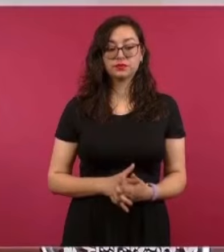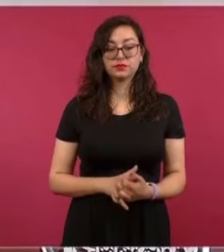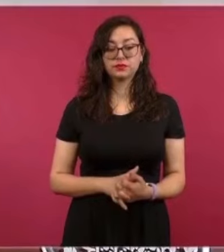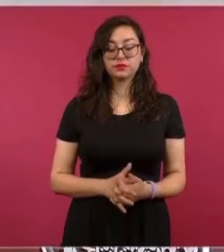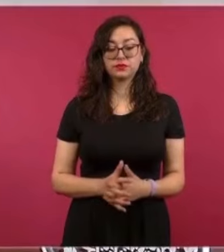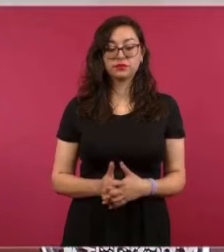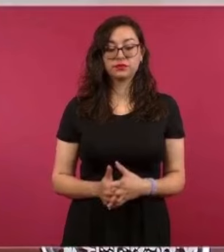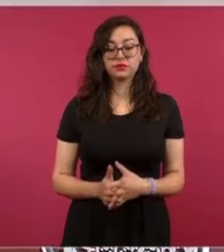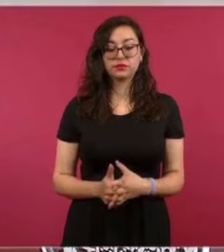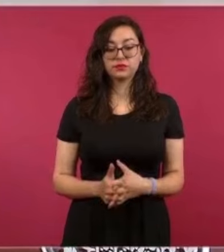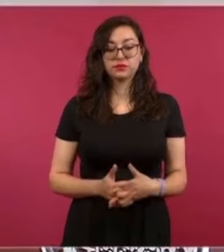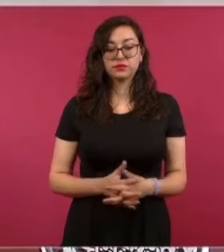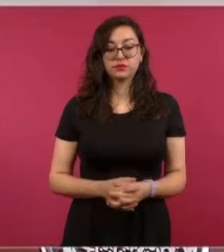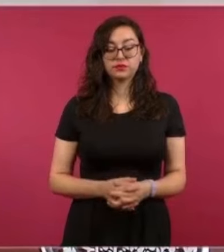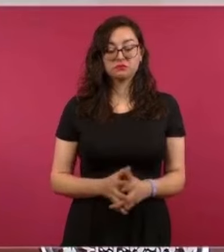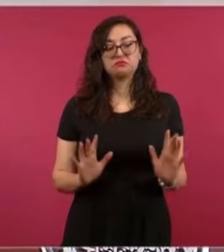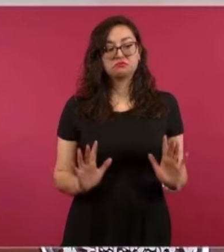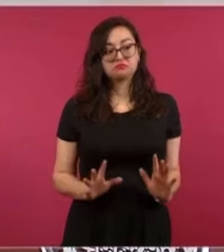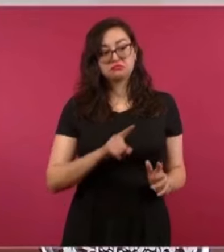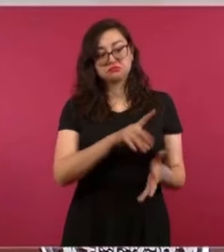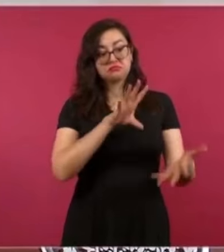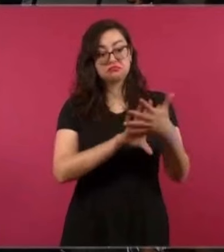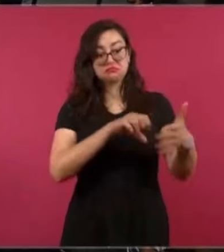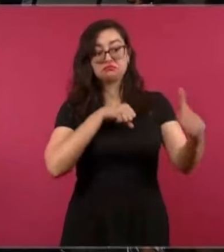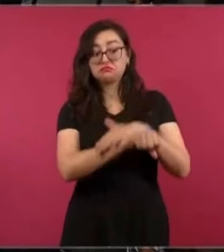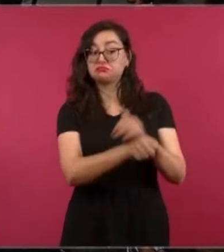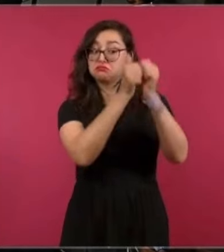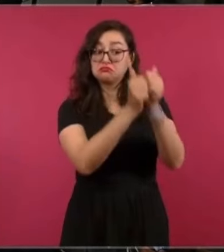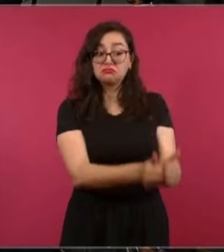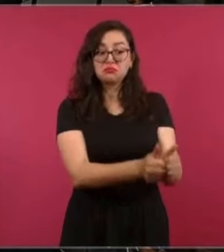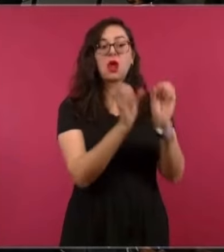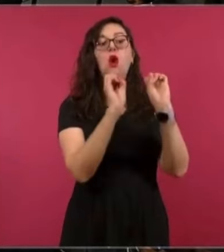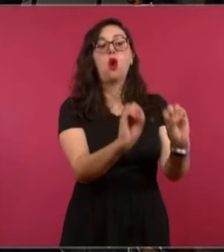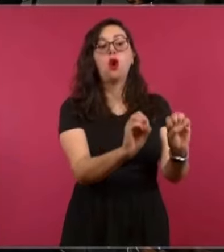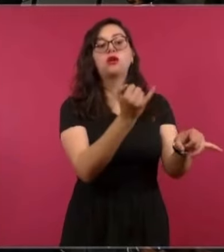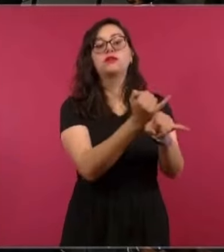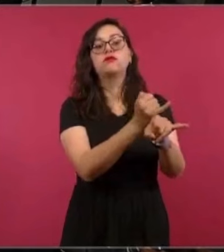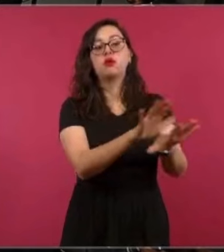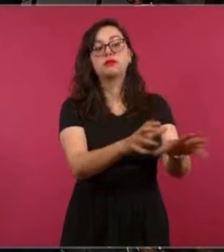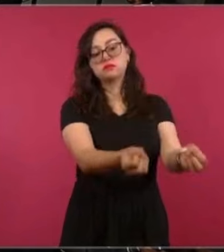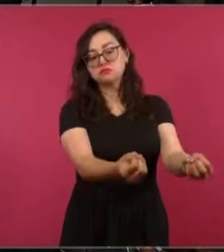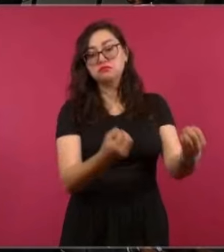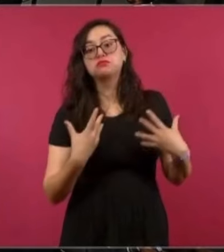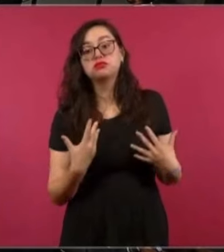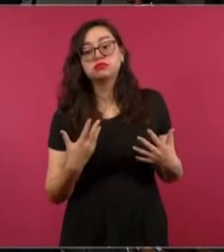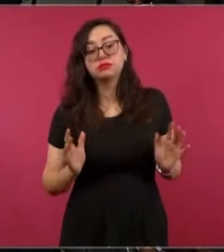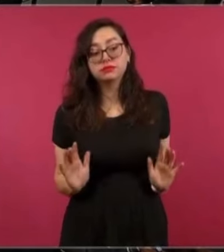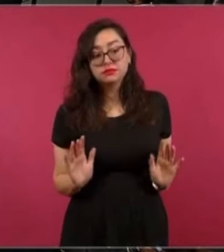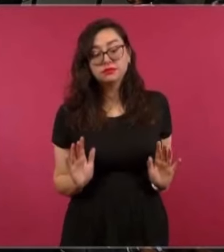Que se les dé esa oportunidad, porque hay asuntos en donde